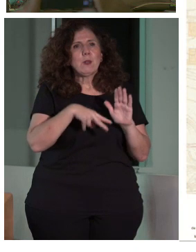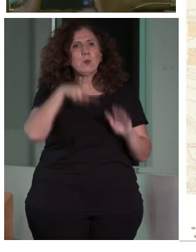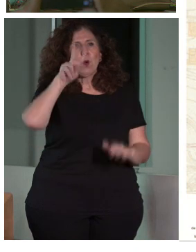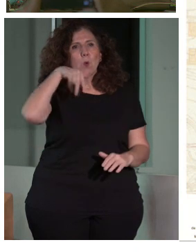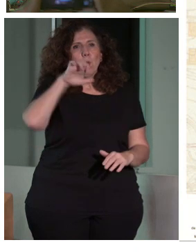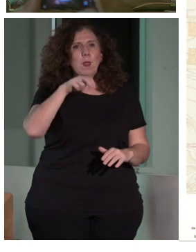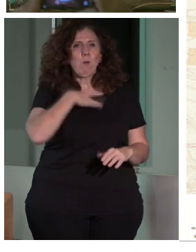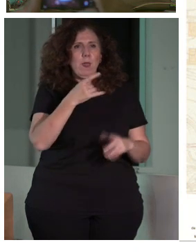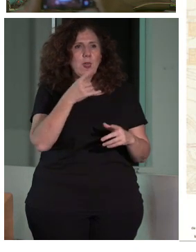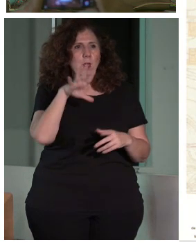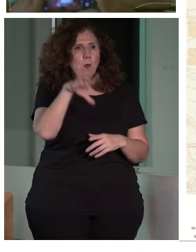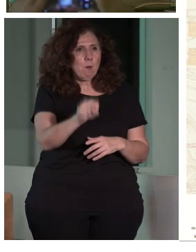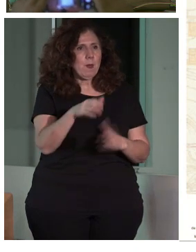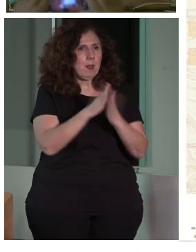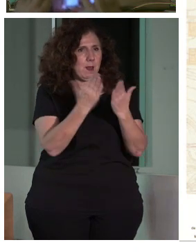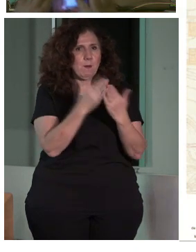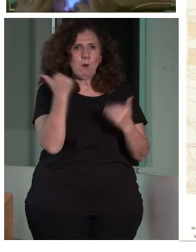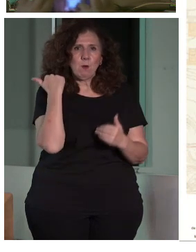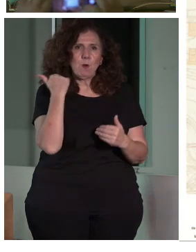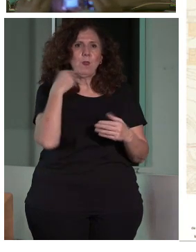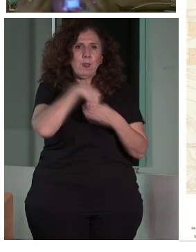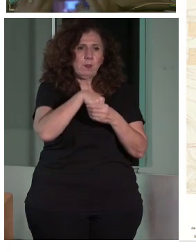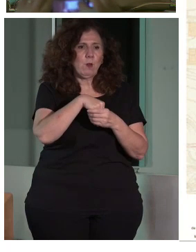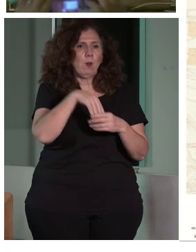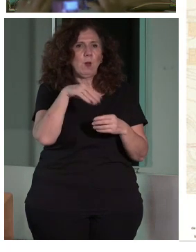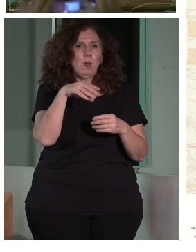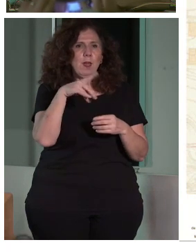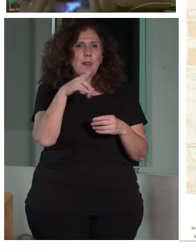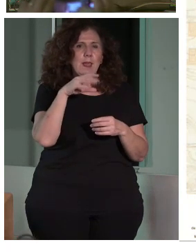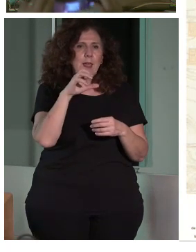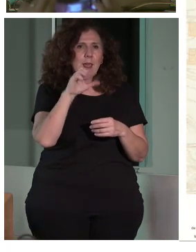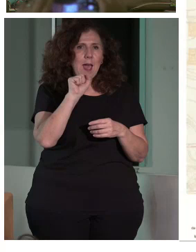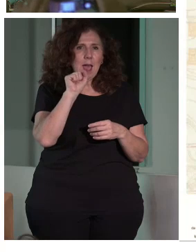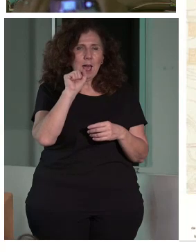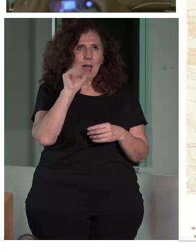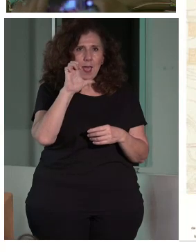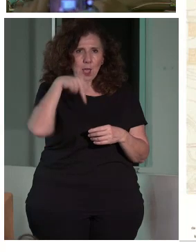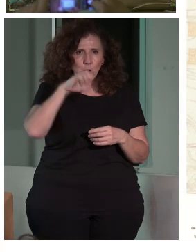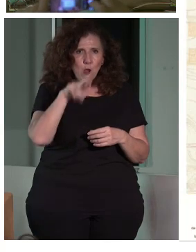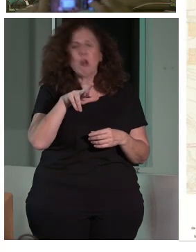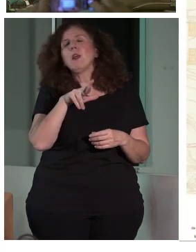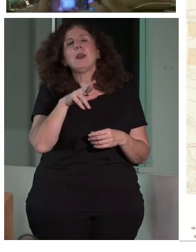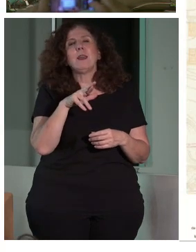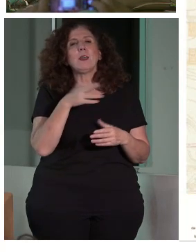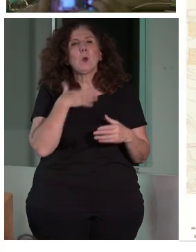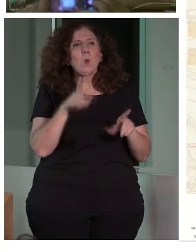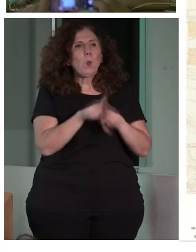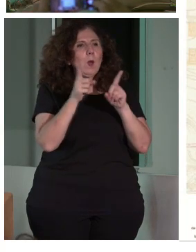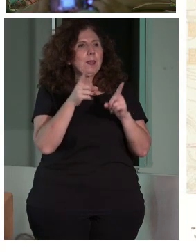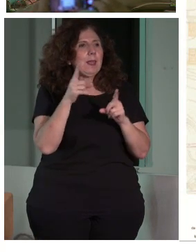AENOR y ahí está a vuestra disposición. Y, para cualquier aclaración, pues sí, aquí estoy yo, vamos. Gracias.